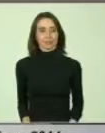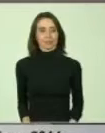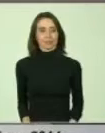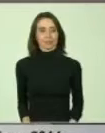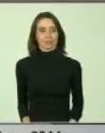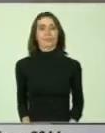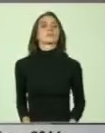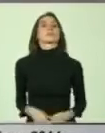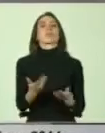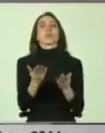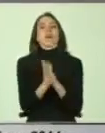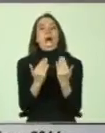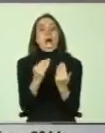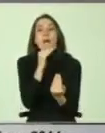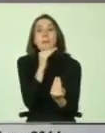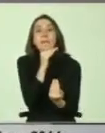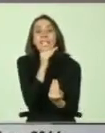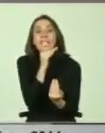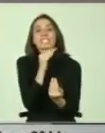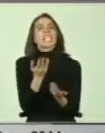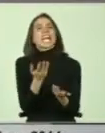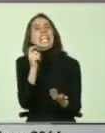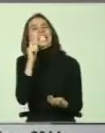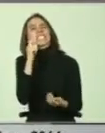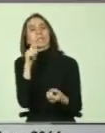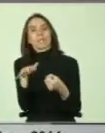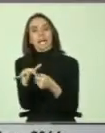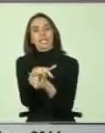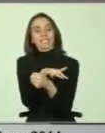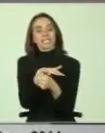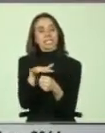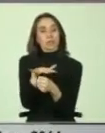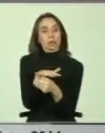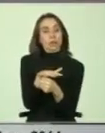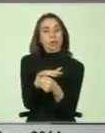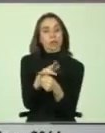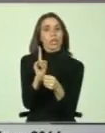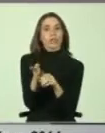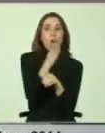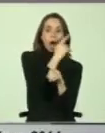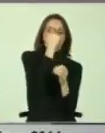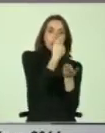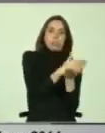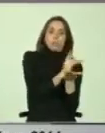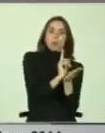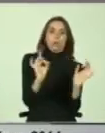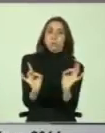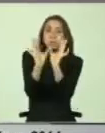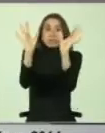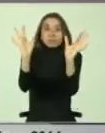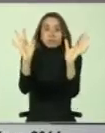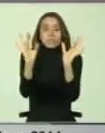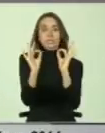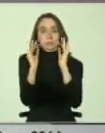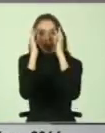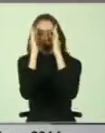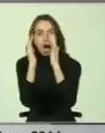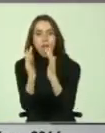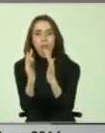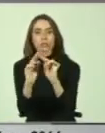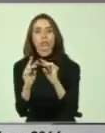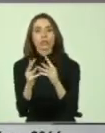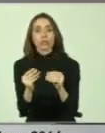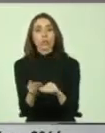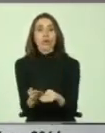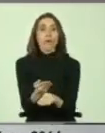Una emergencia es un asunto de situación imprevista que requiere una especial atención y debe solucionarse